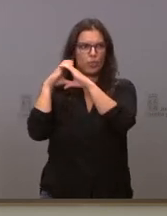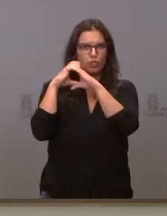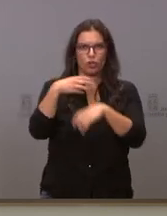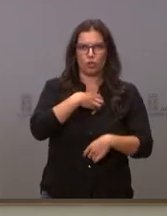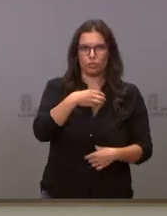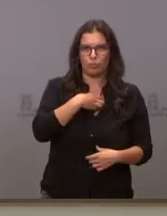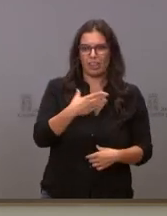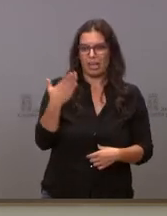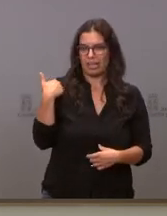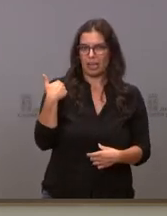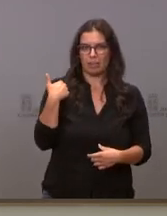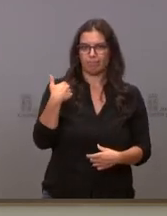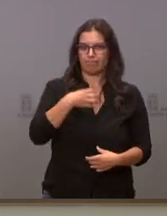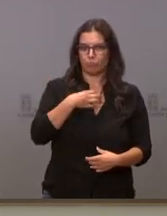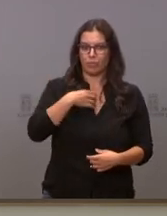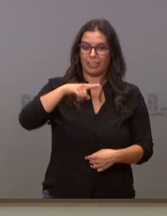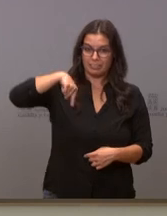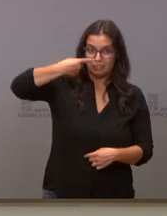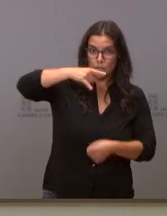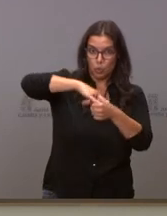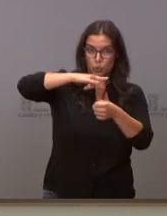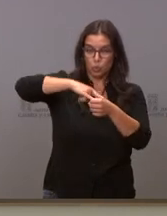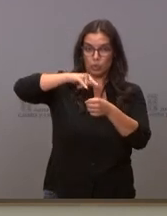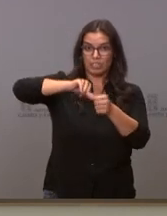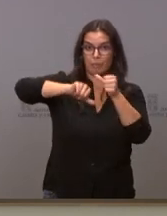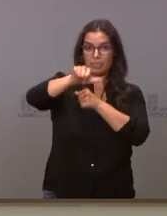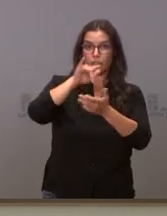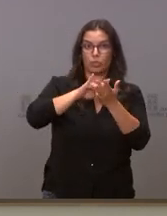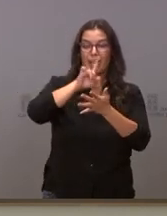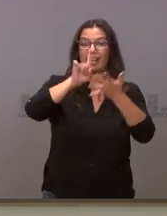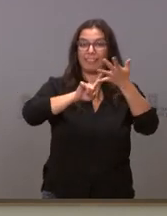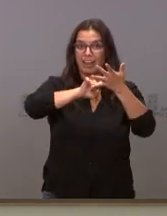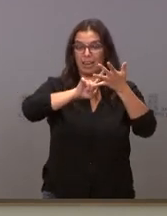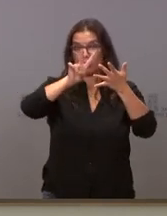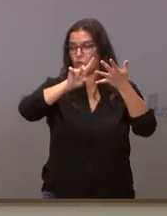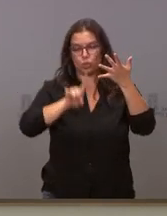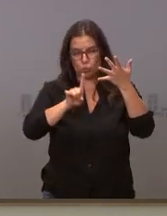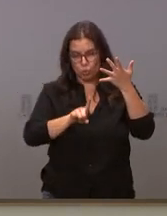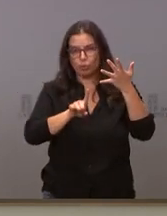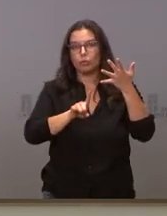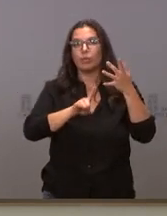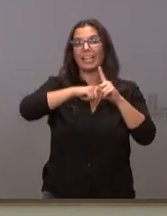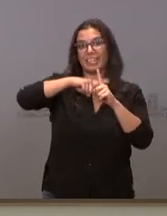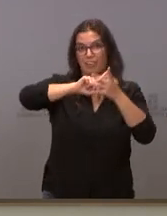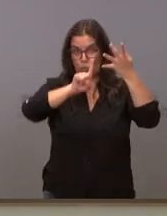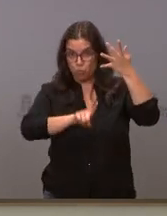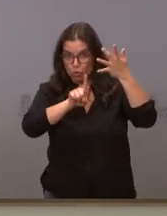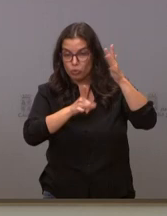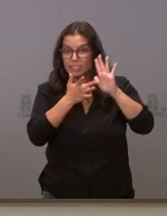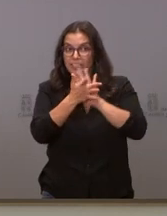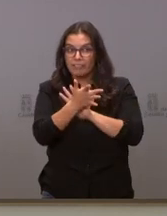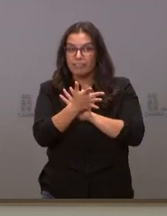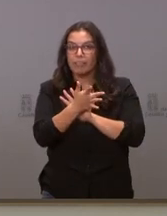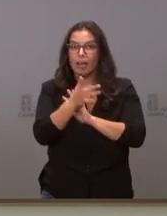no se pudo hacer una a partir de lunes pasamos a nivel 2 no sé en qué situación a nivel perdón a nivel 1 no sé en qué situación quedarían